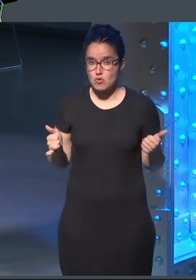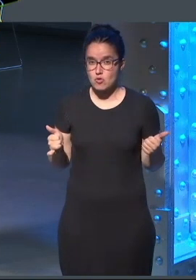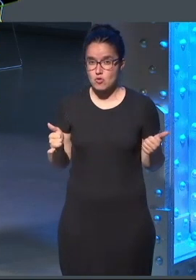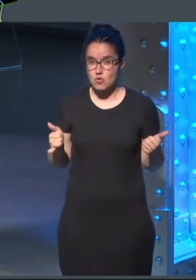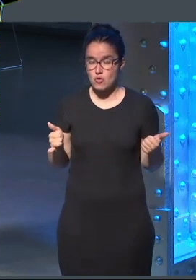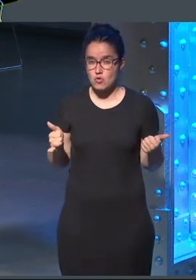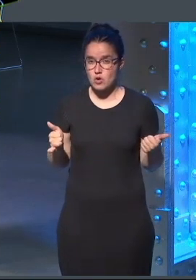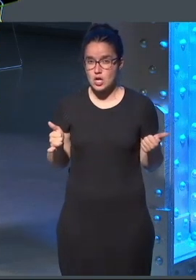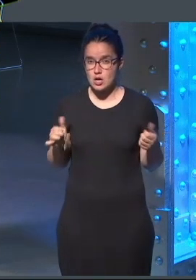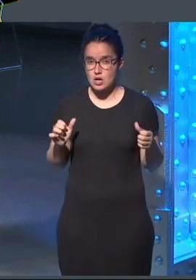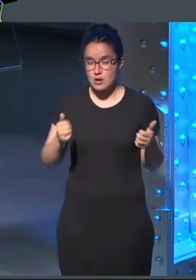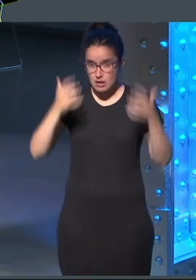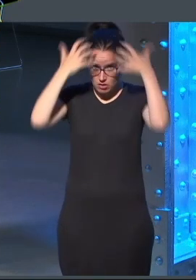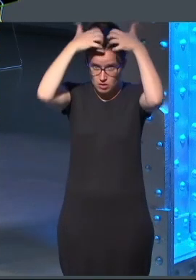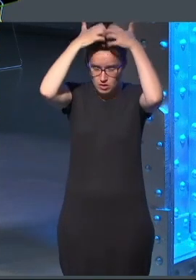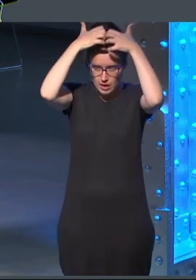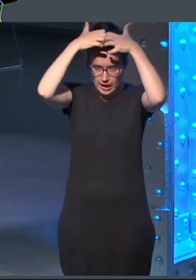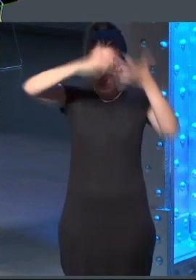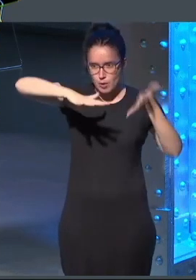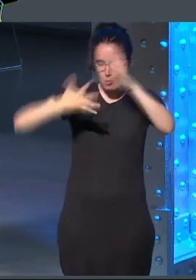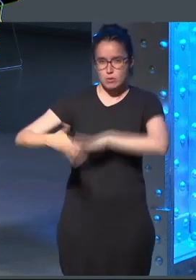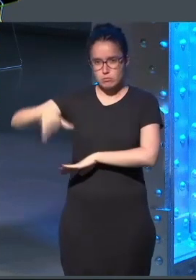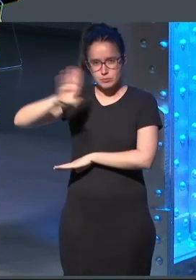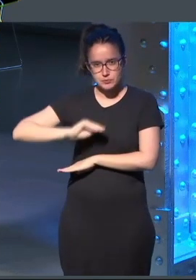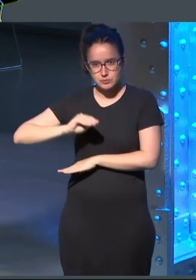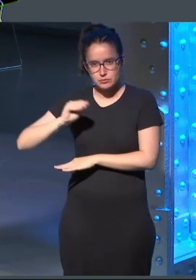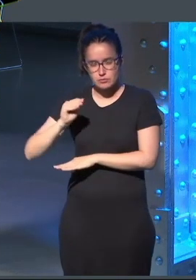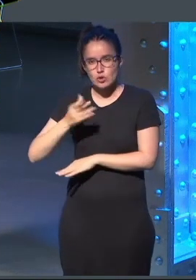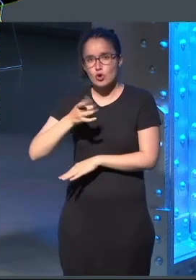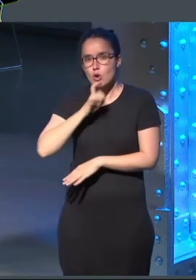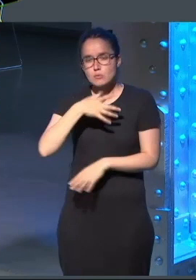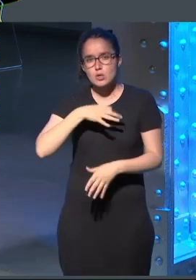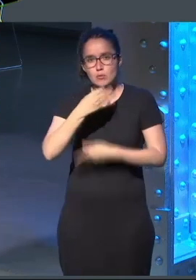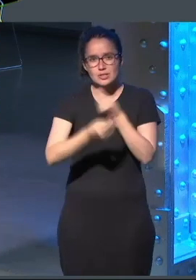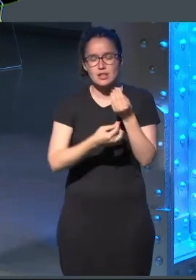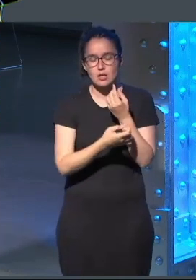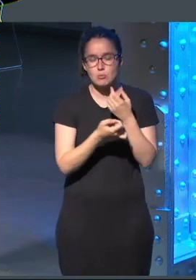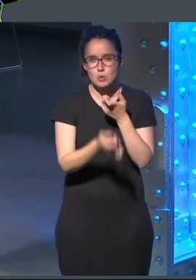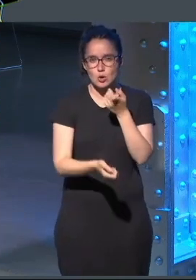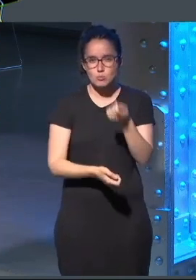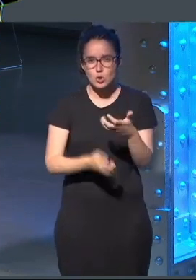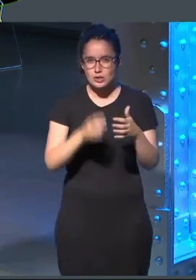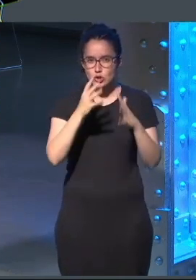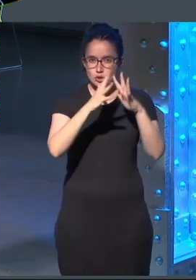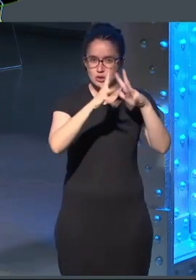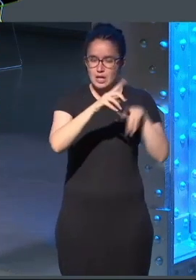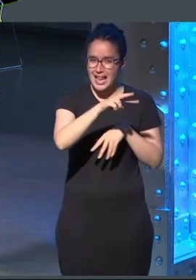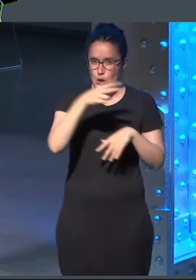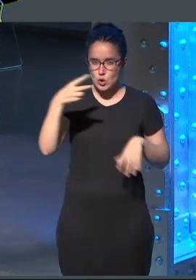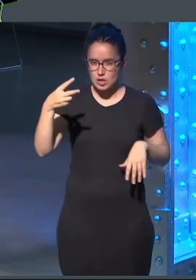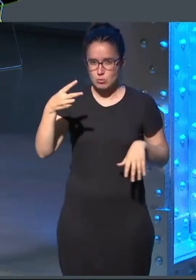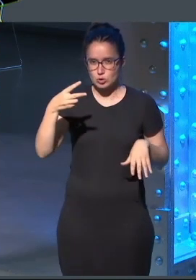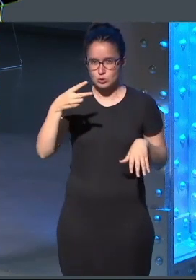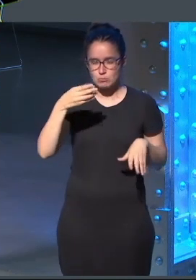siguiente reto que nos viene es, estamos empezando a ser posible a decodificar el cerebro humano, podemos hacer que cada vez